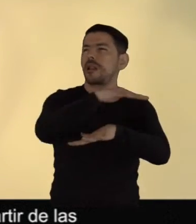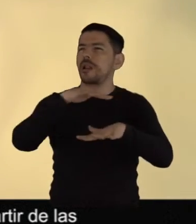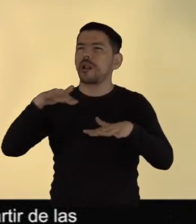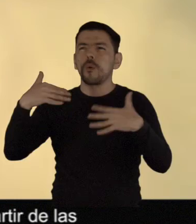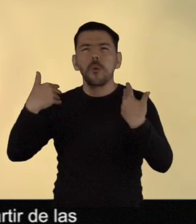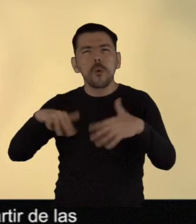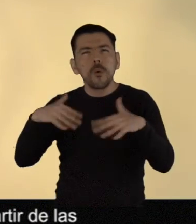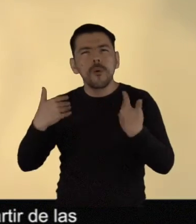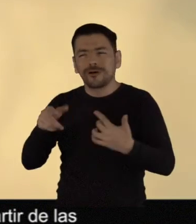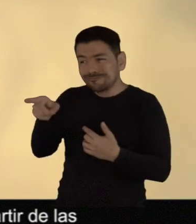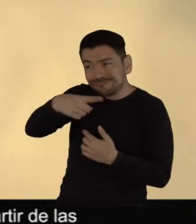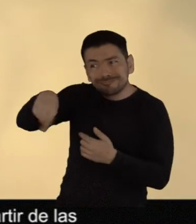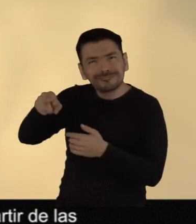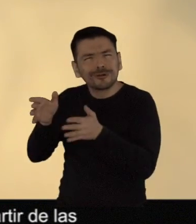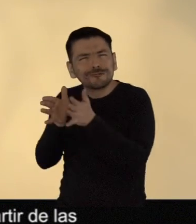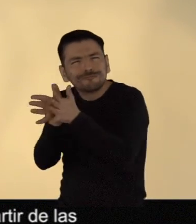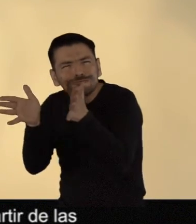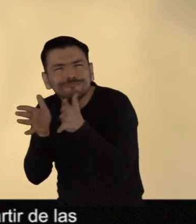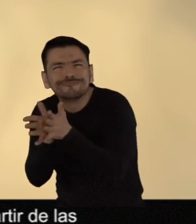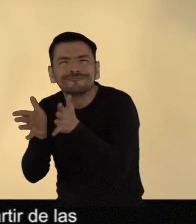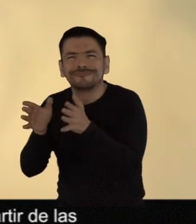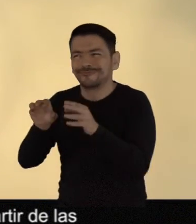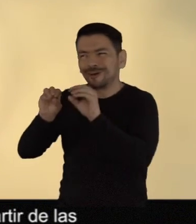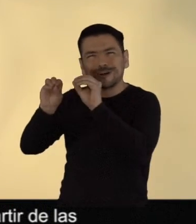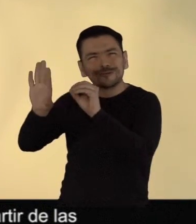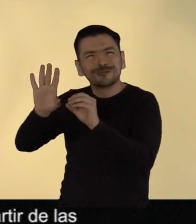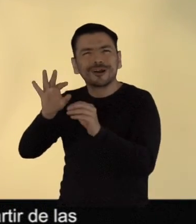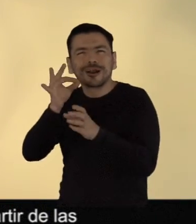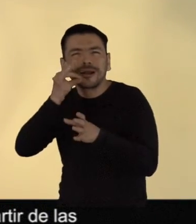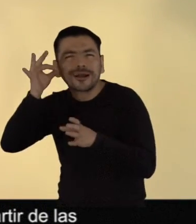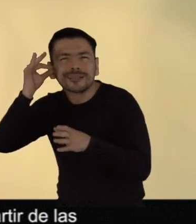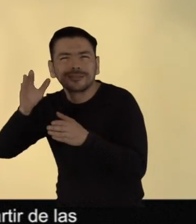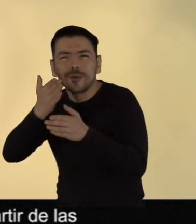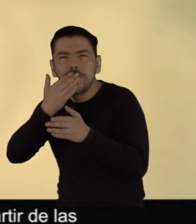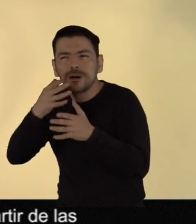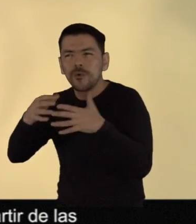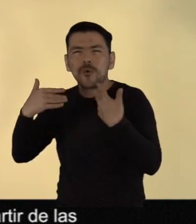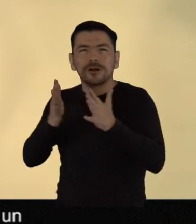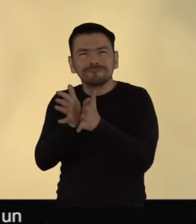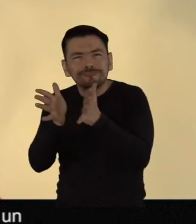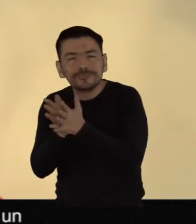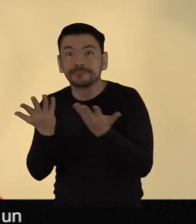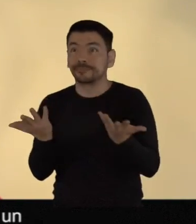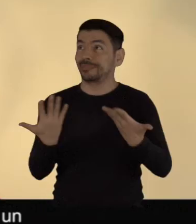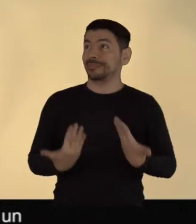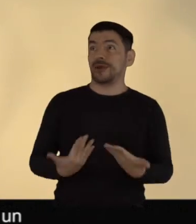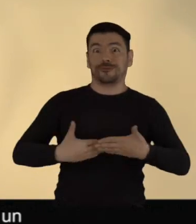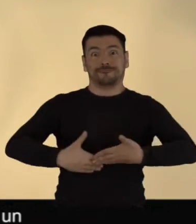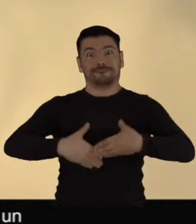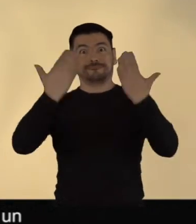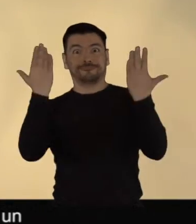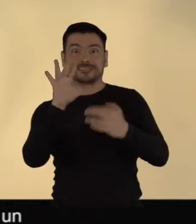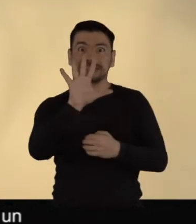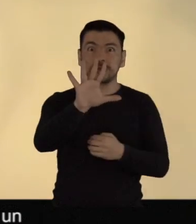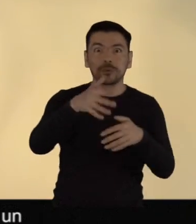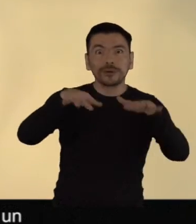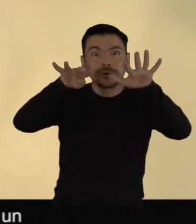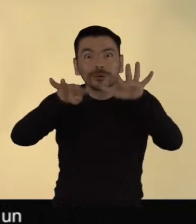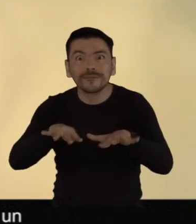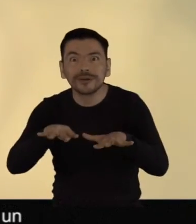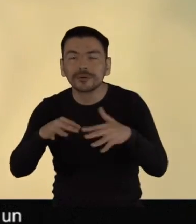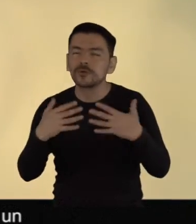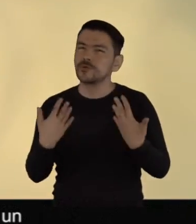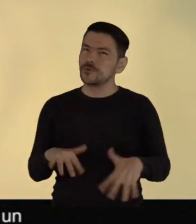las cosmovisiones que incluyen a todos los seres vivos. El 5 de septiembre,